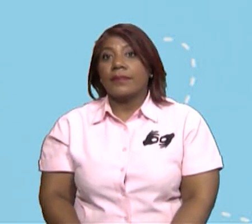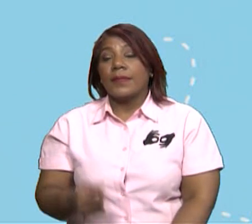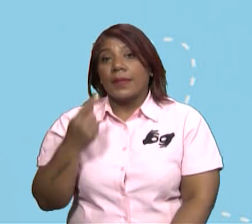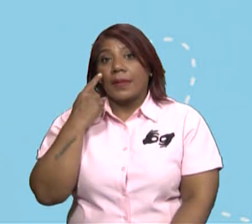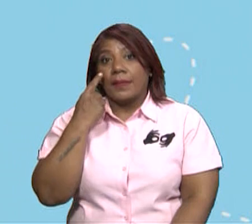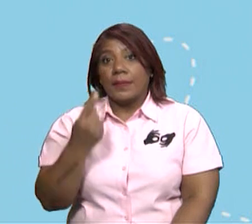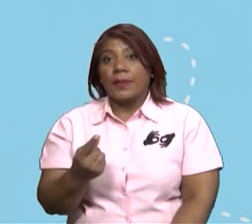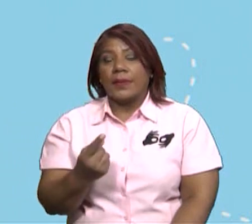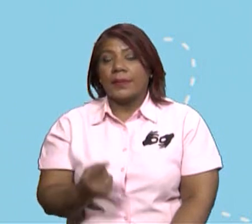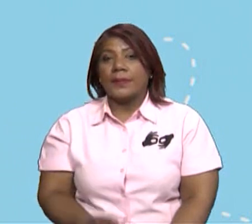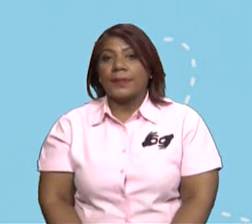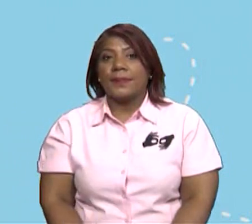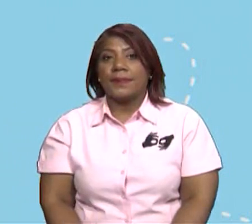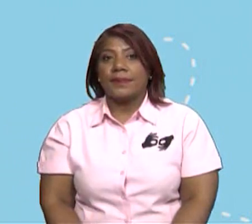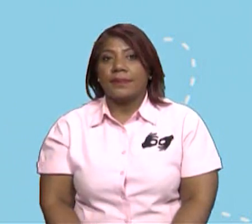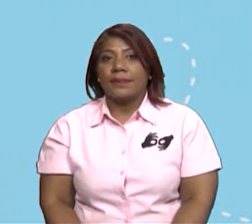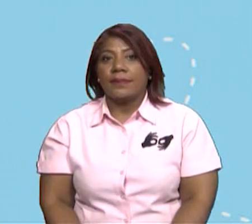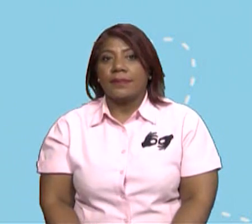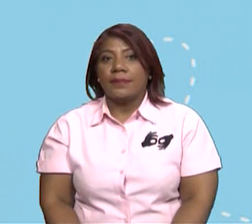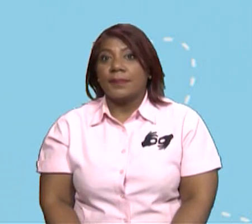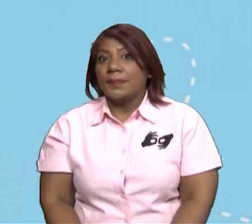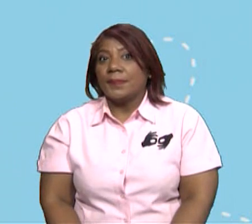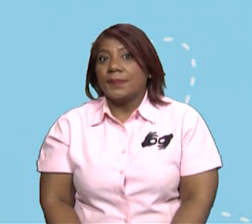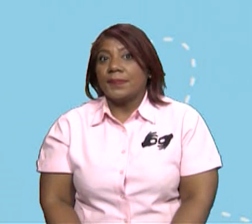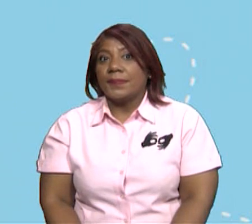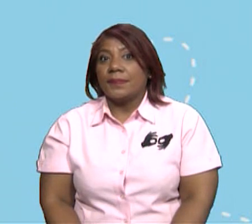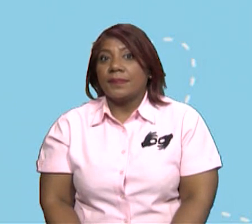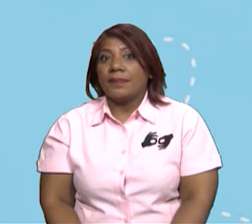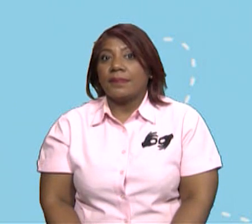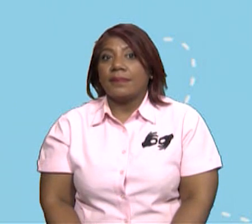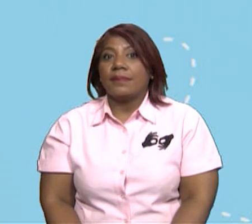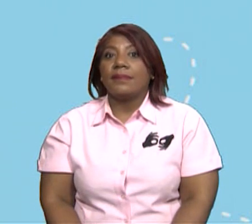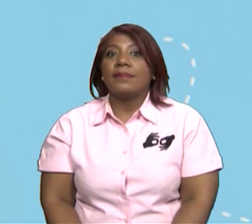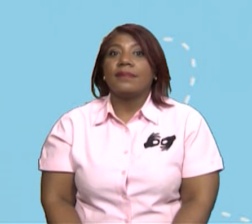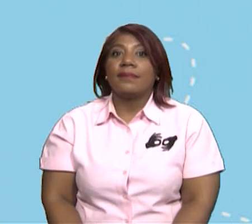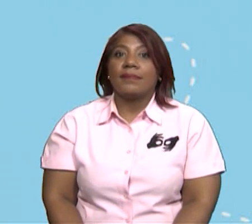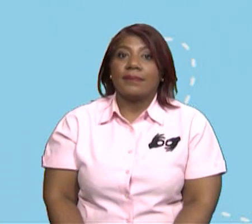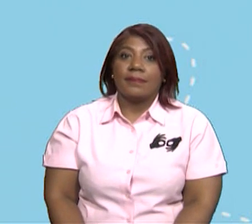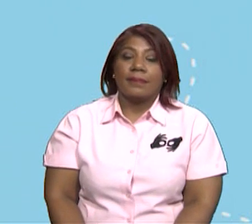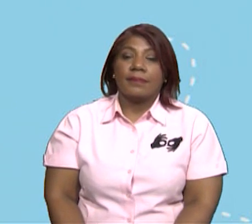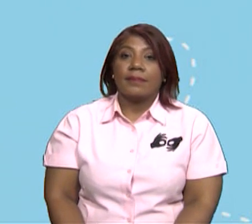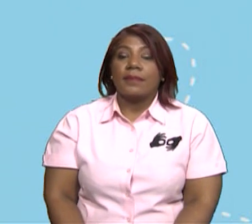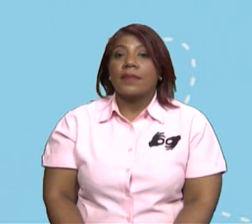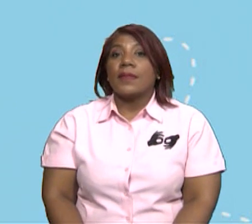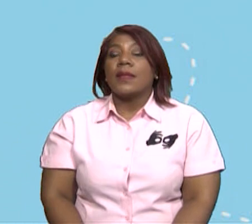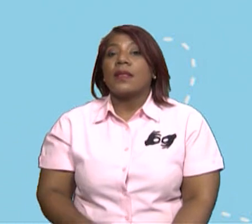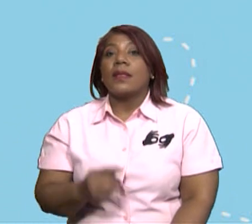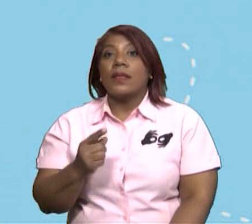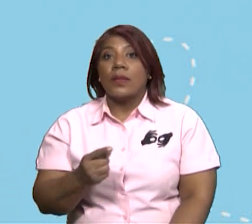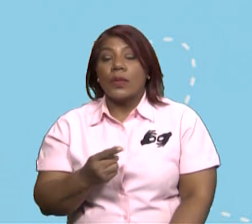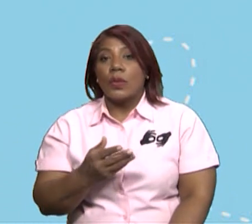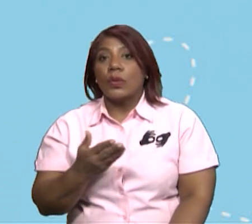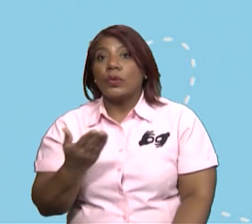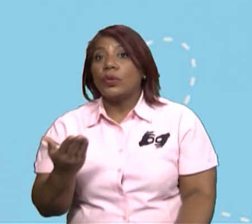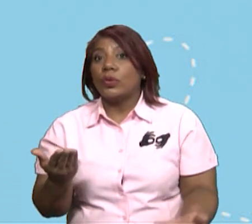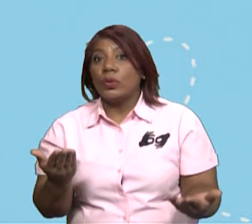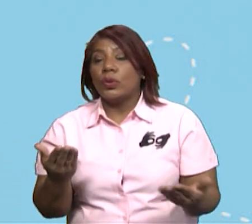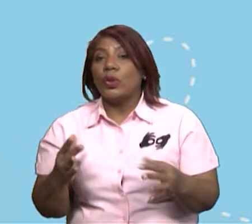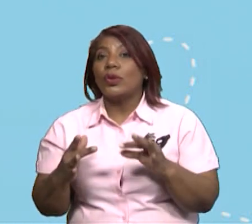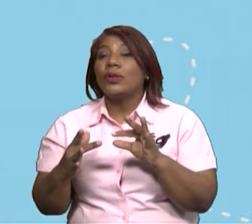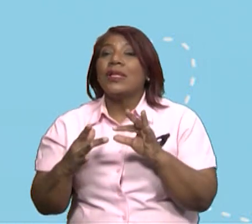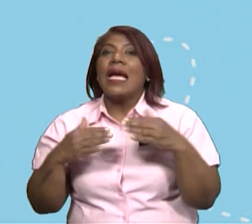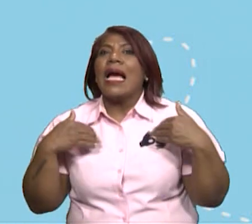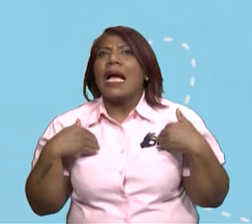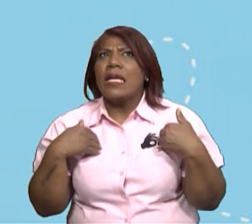vamos a ver qué tenemos. Listo, venga la ruleta girando, girando, girando. Y las especies introducidas. Maestro,